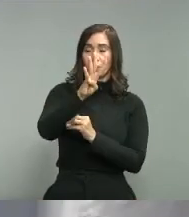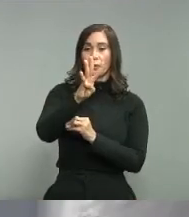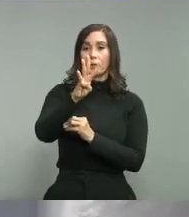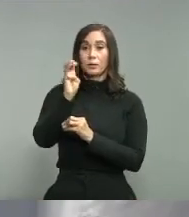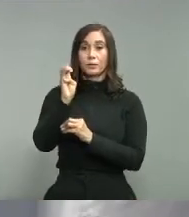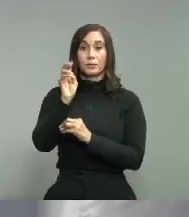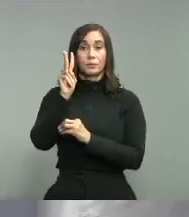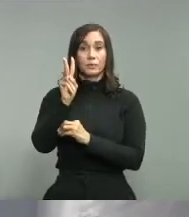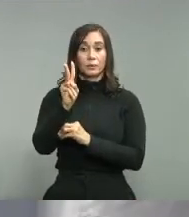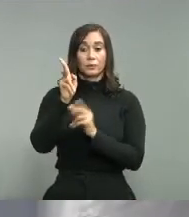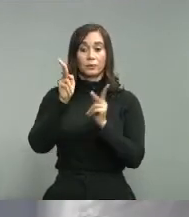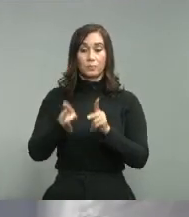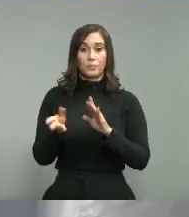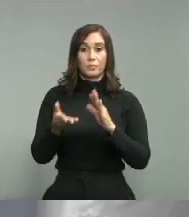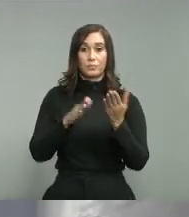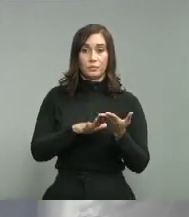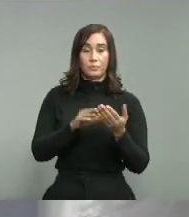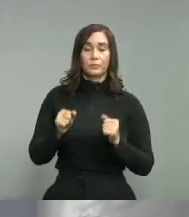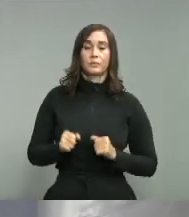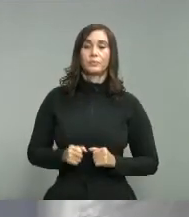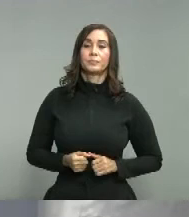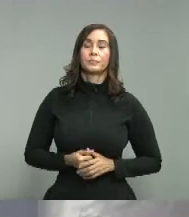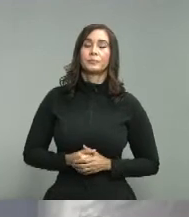fallecimientos